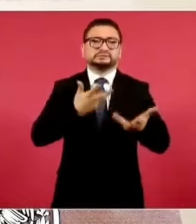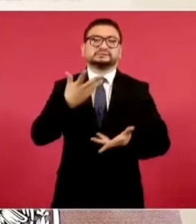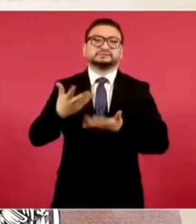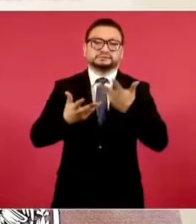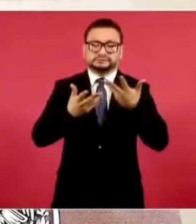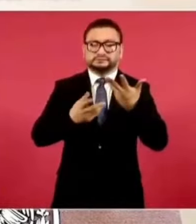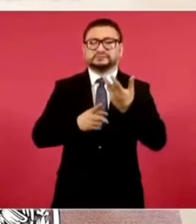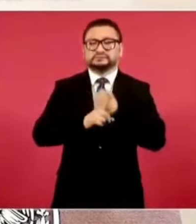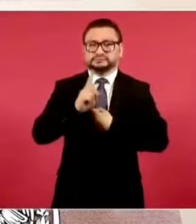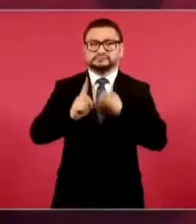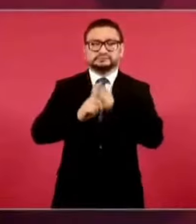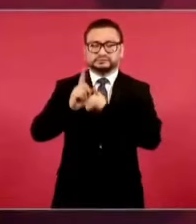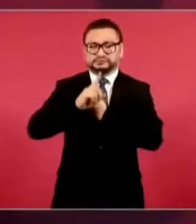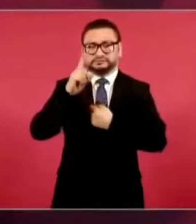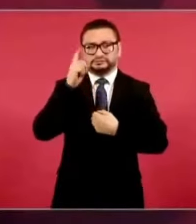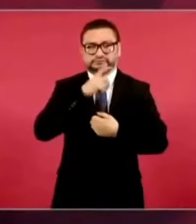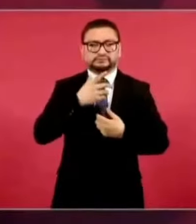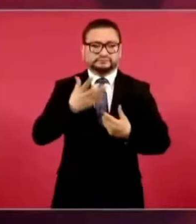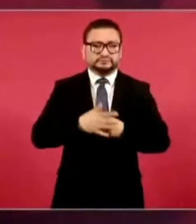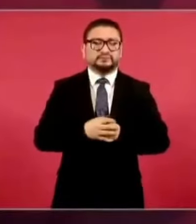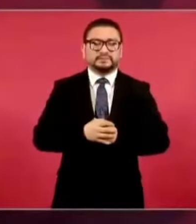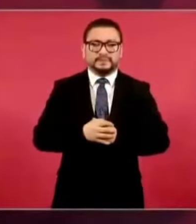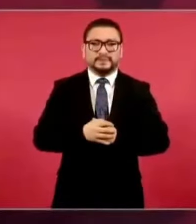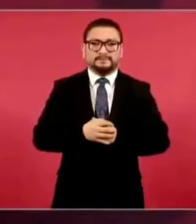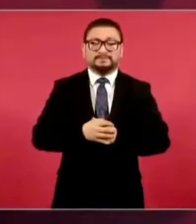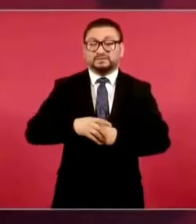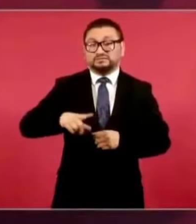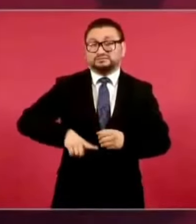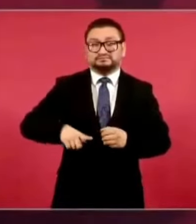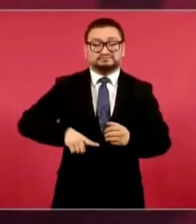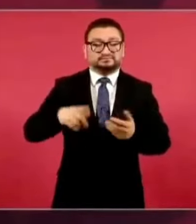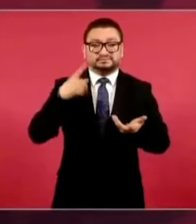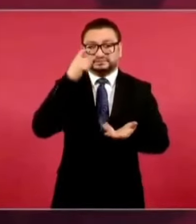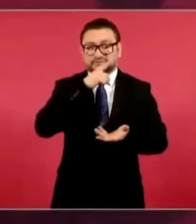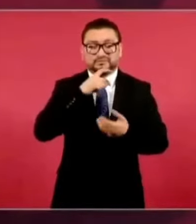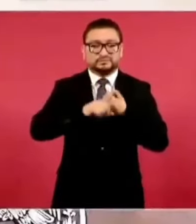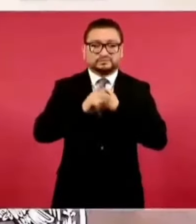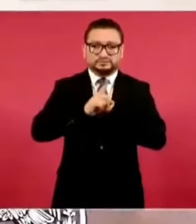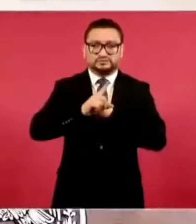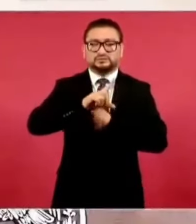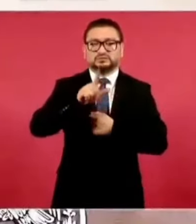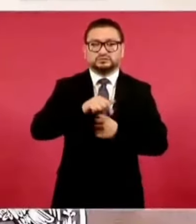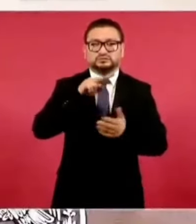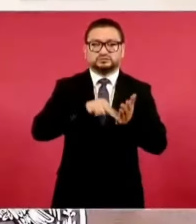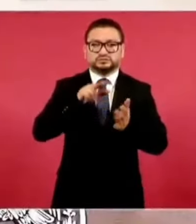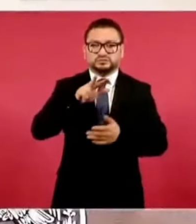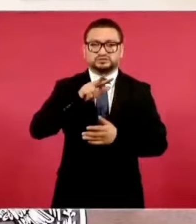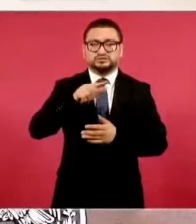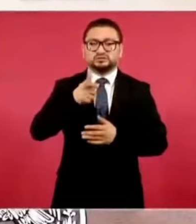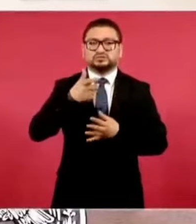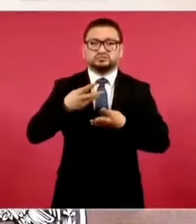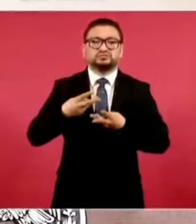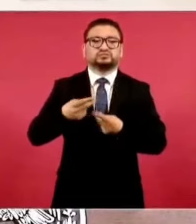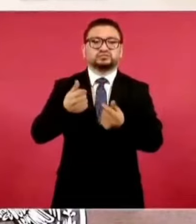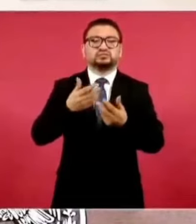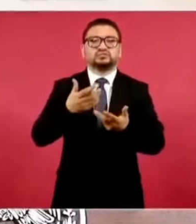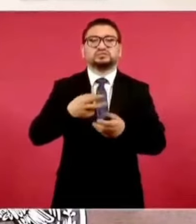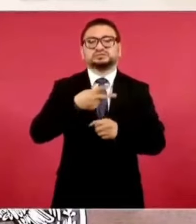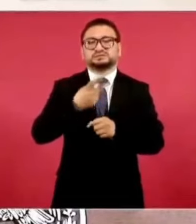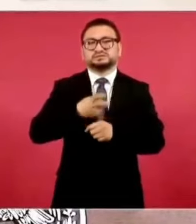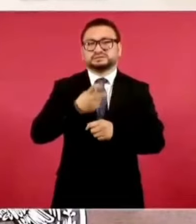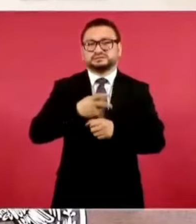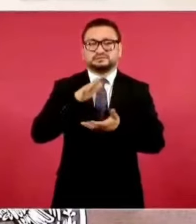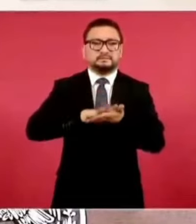de desventaja al gobierno. Al cierre del 2018 el gasto de bolsillo en México era el segundo